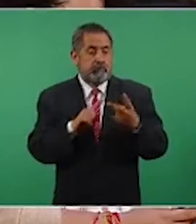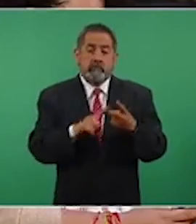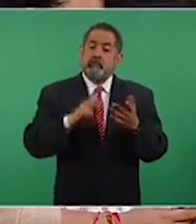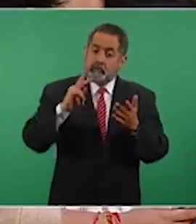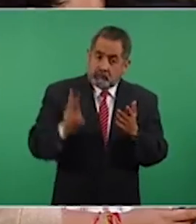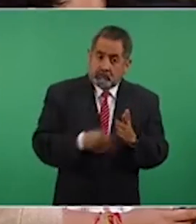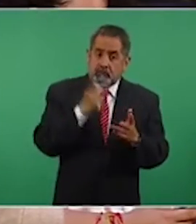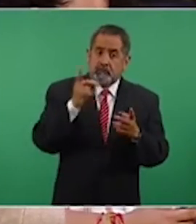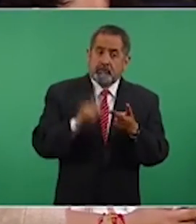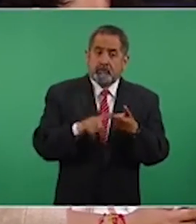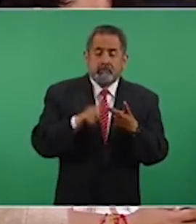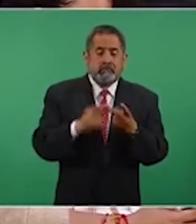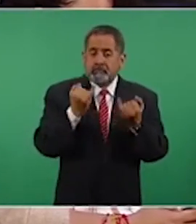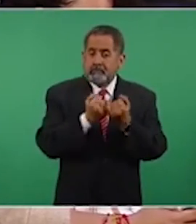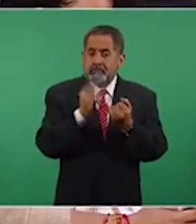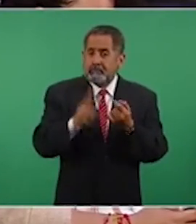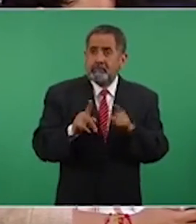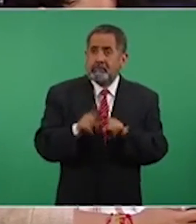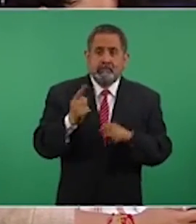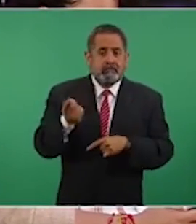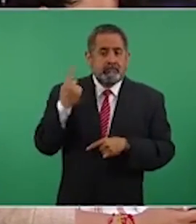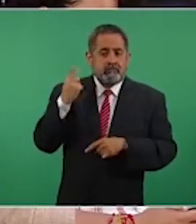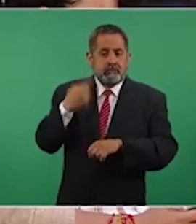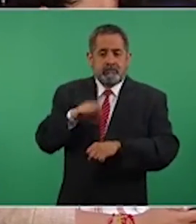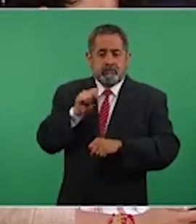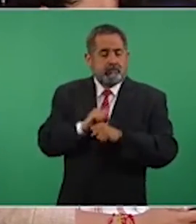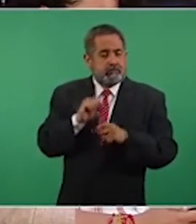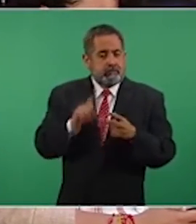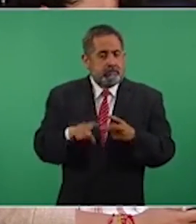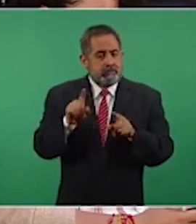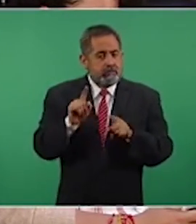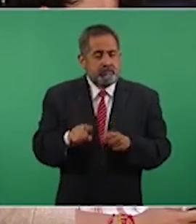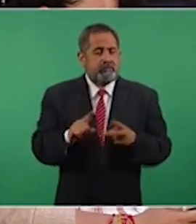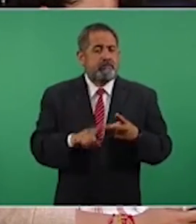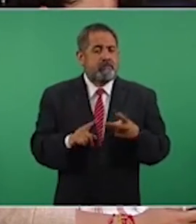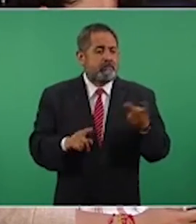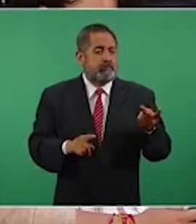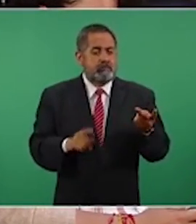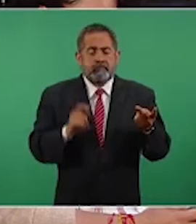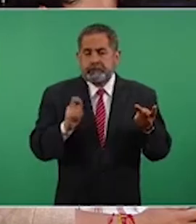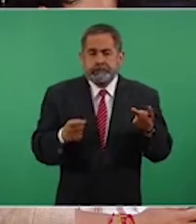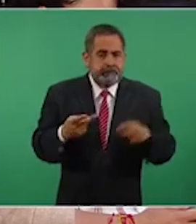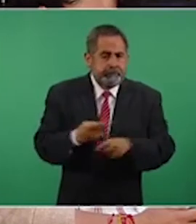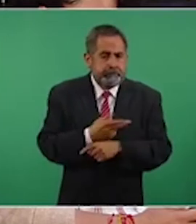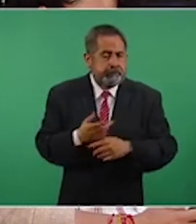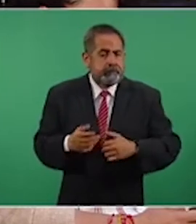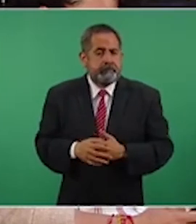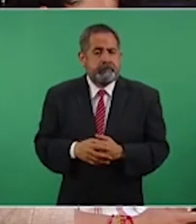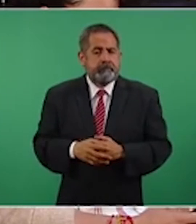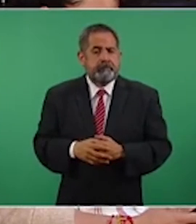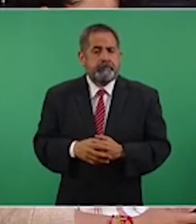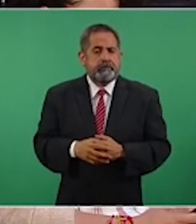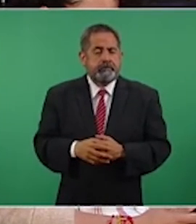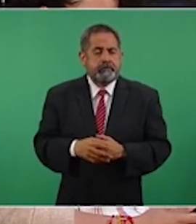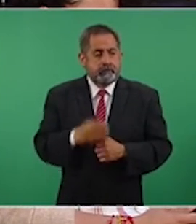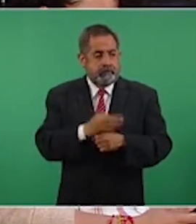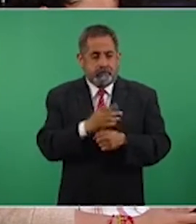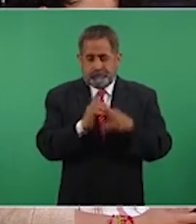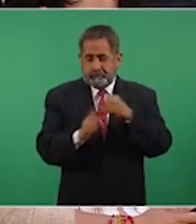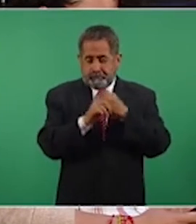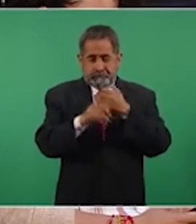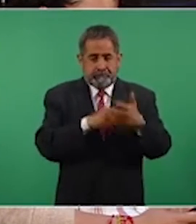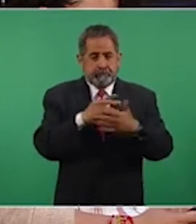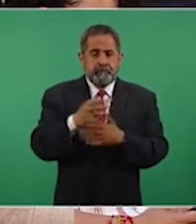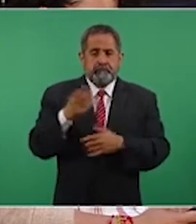otro caso similar la semana pasada y ahora la situación ha provocado que la